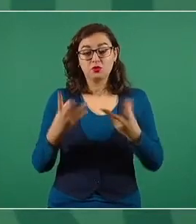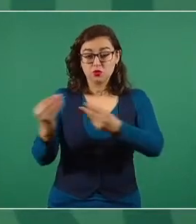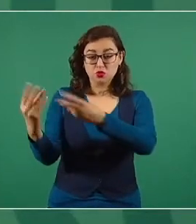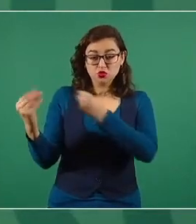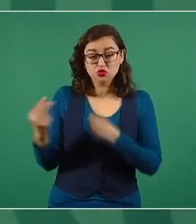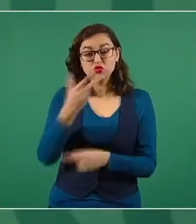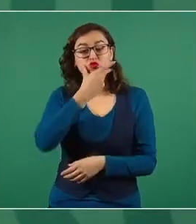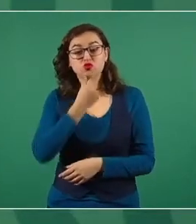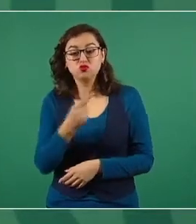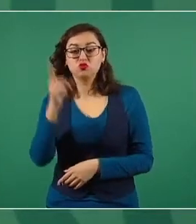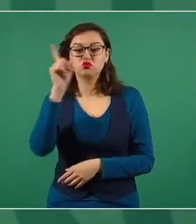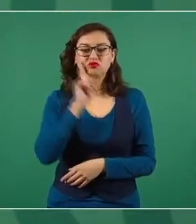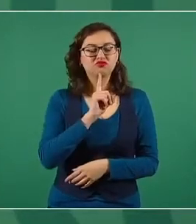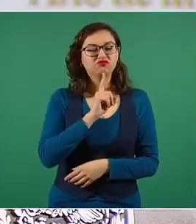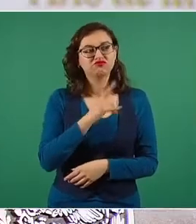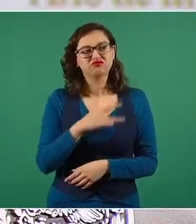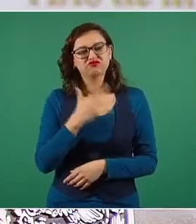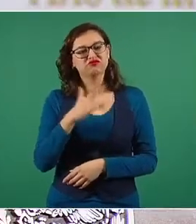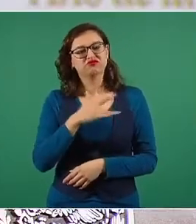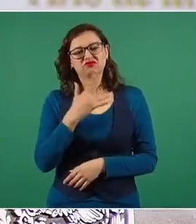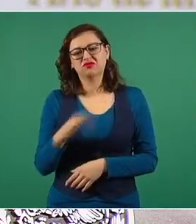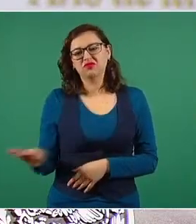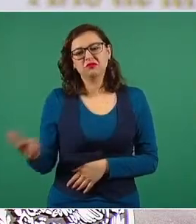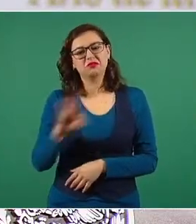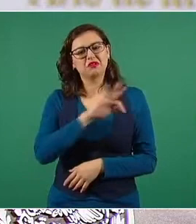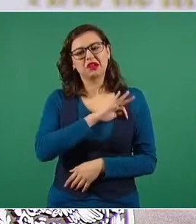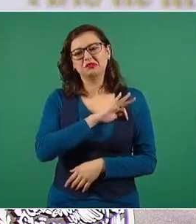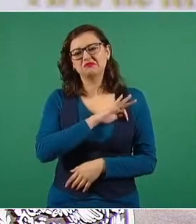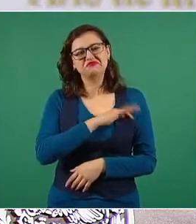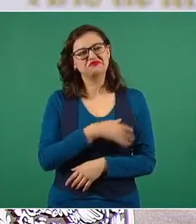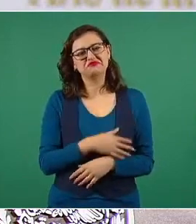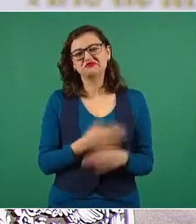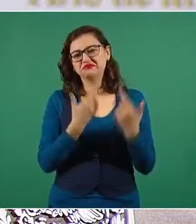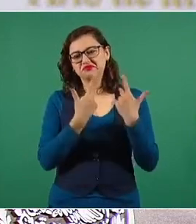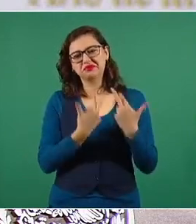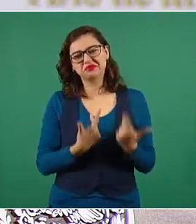se desanimaron,